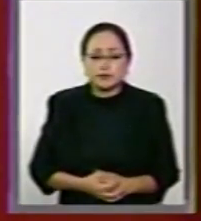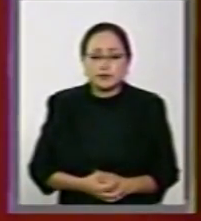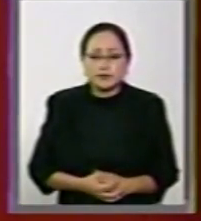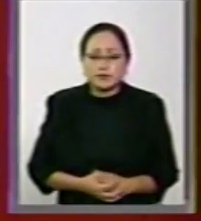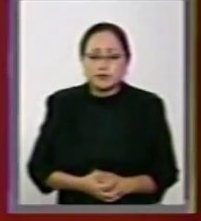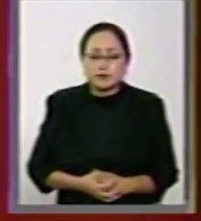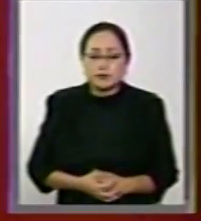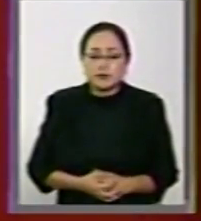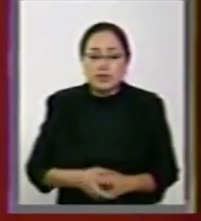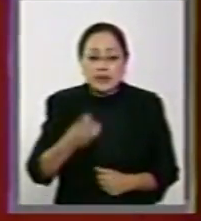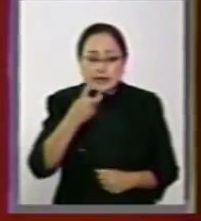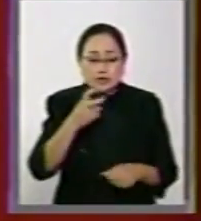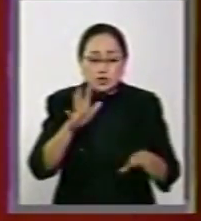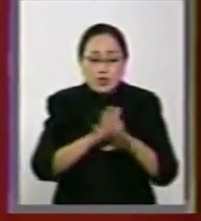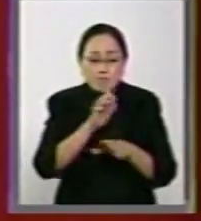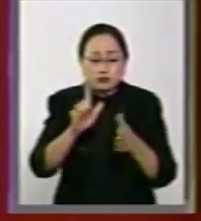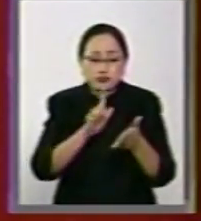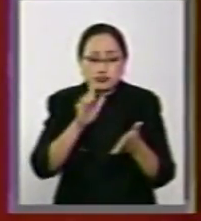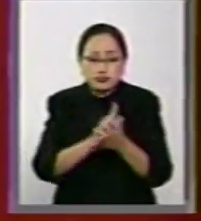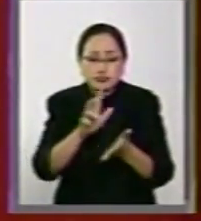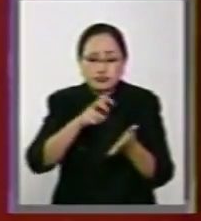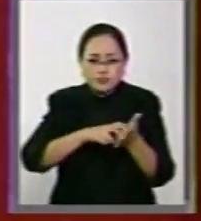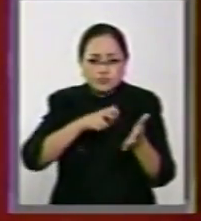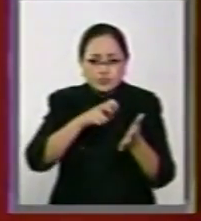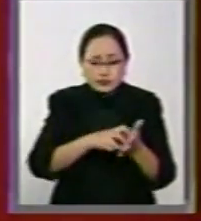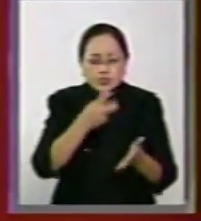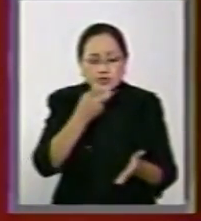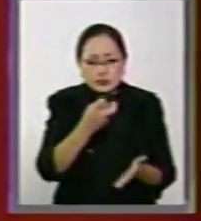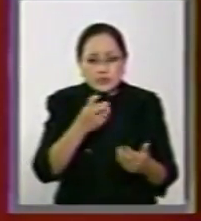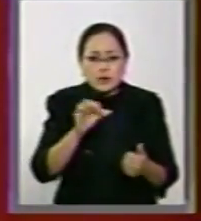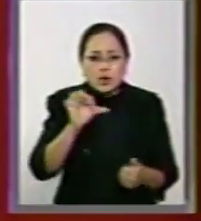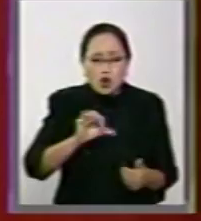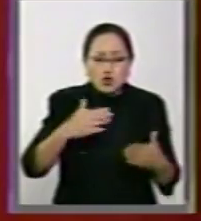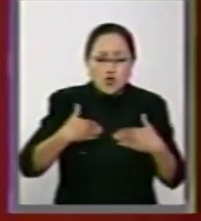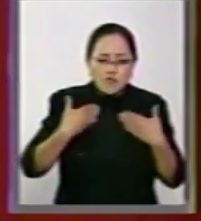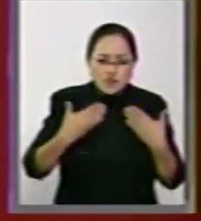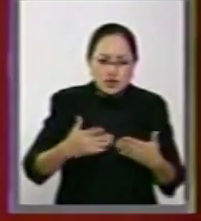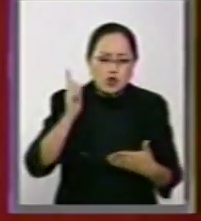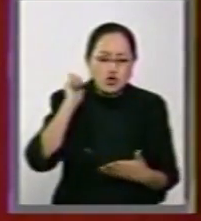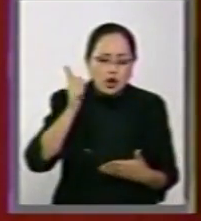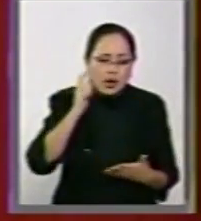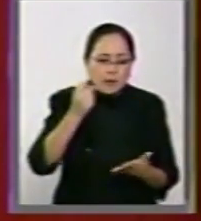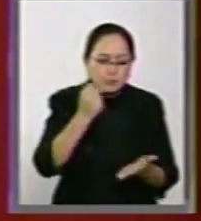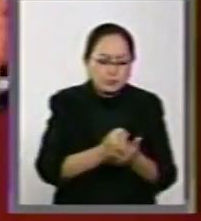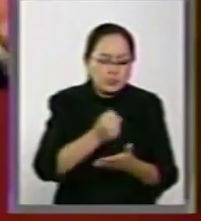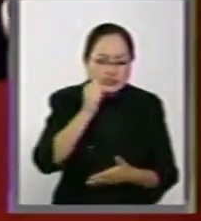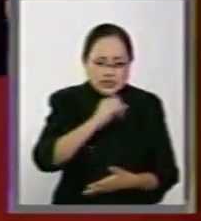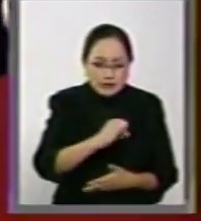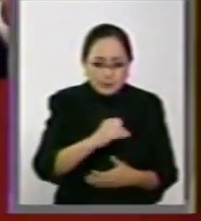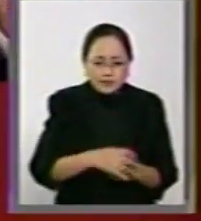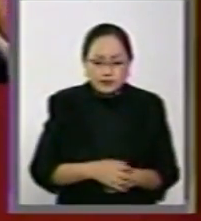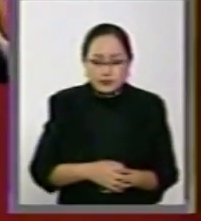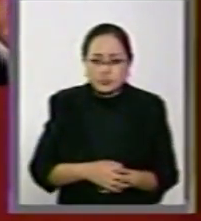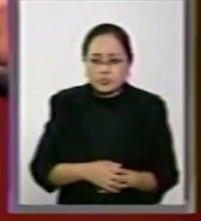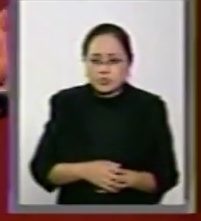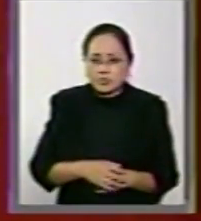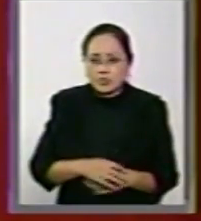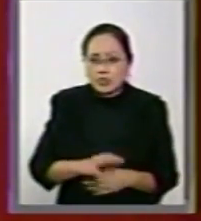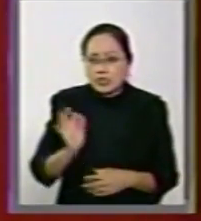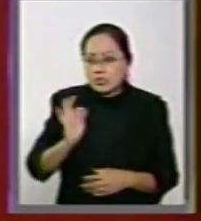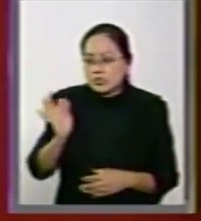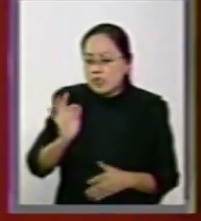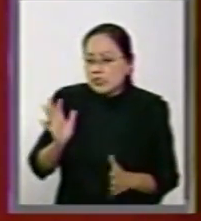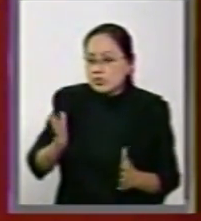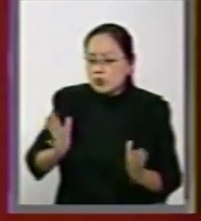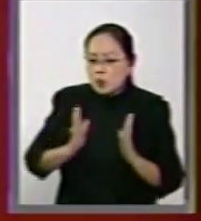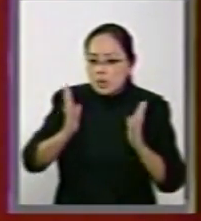Esta reforma que hoy confío se apruebe, a menos que haya sorpresas como hace